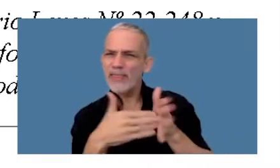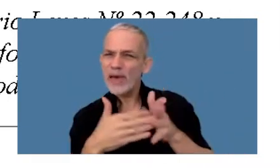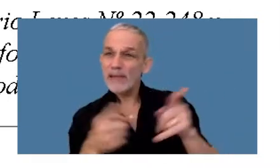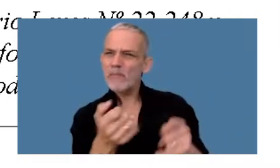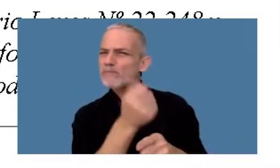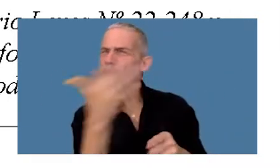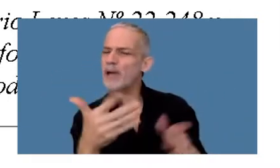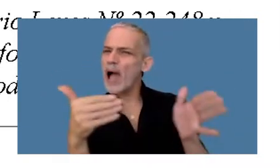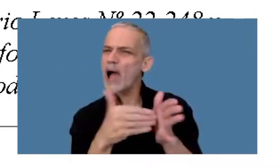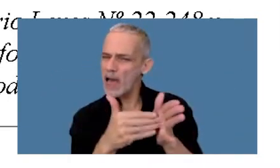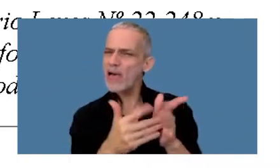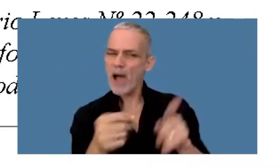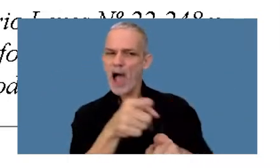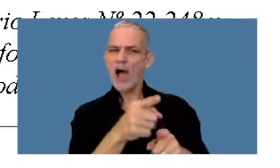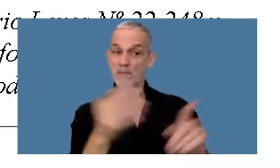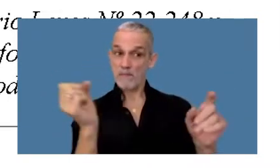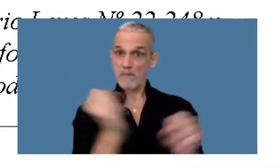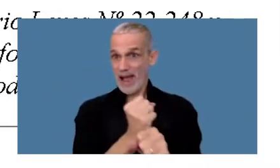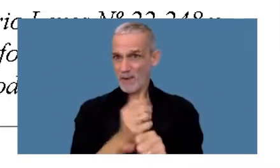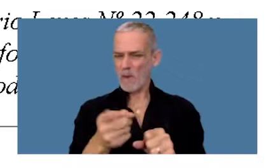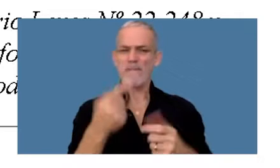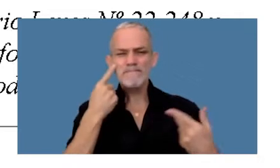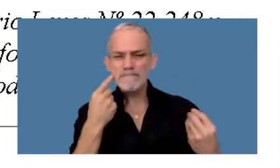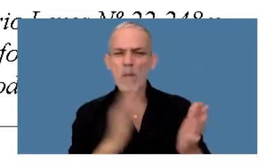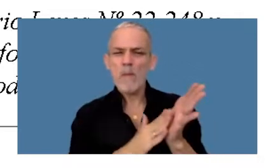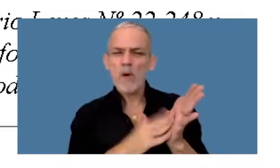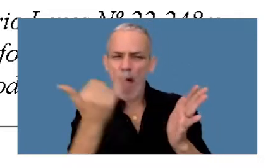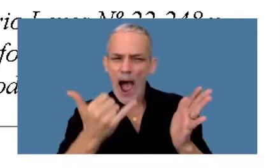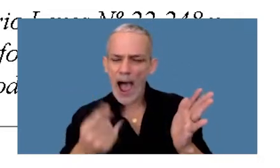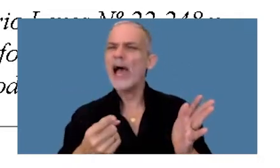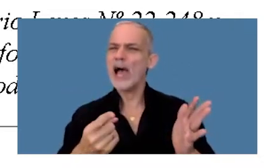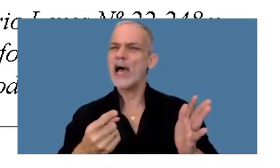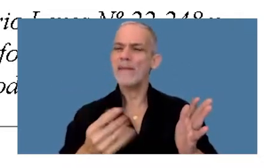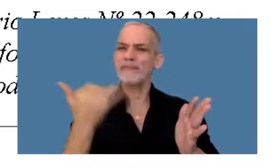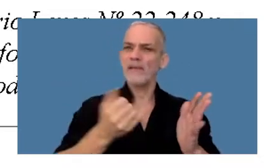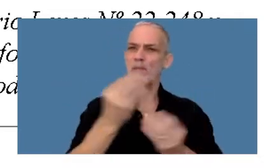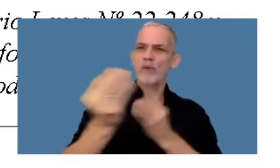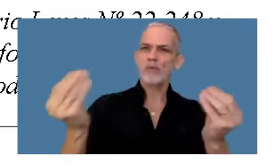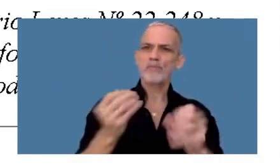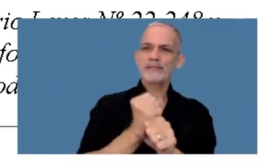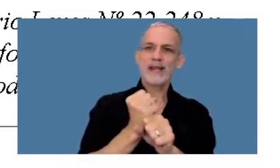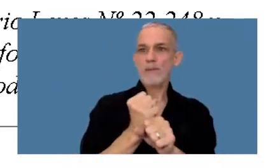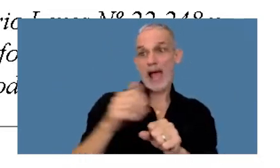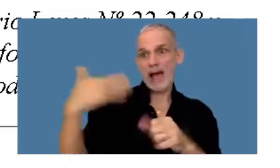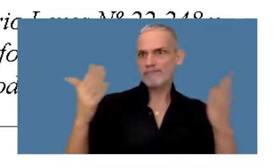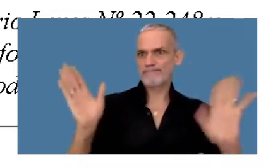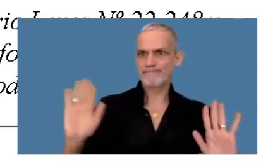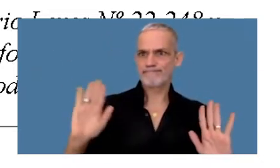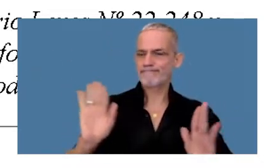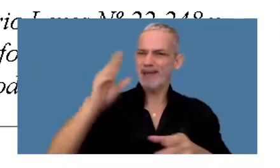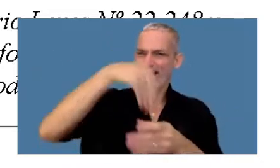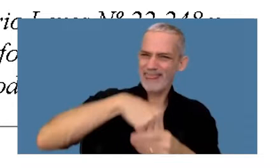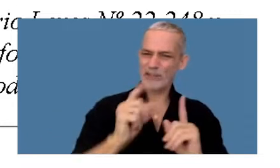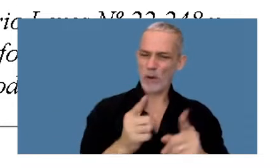estimada, si se logra aprobar el indicio, tendríamos trabajadores no exteriorizados y